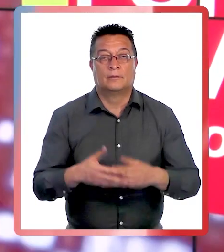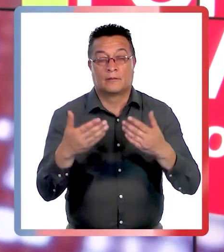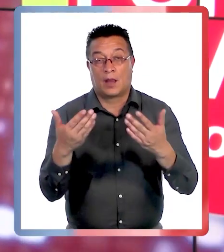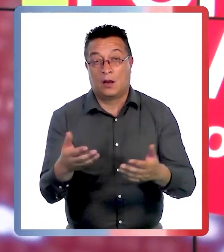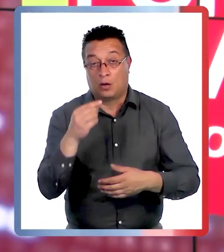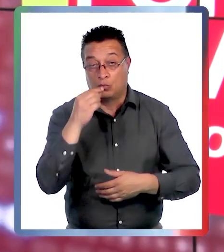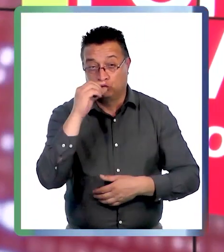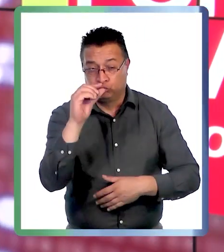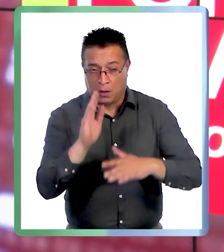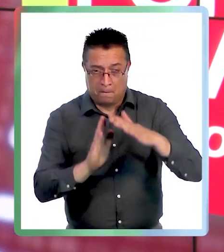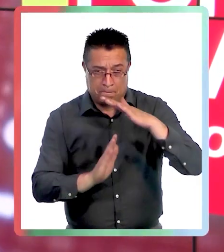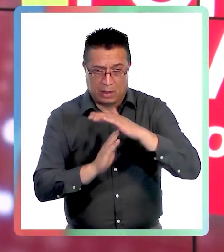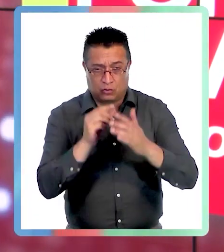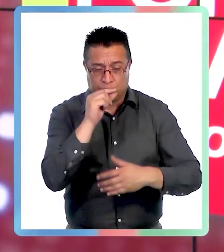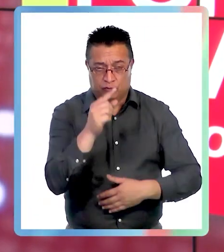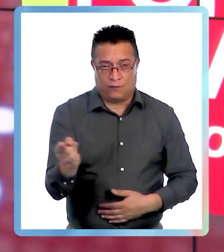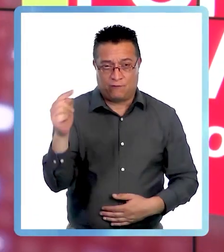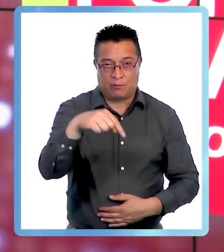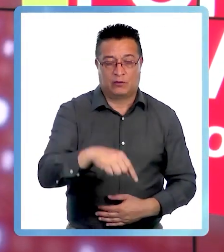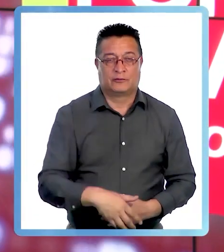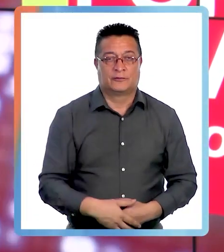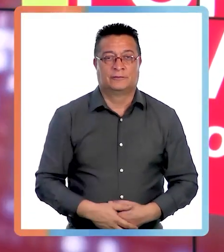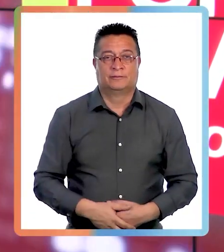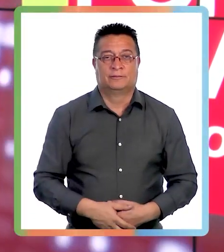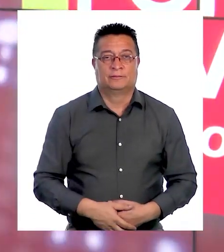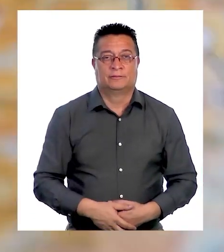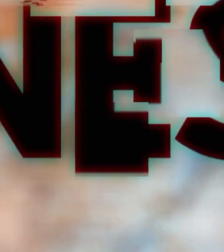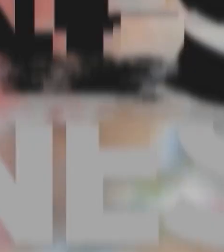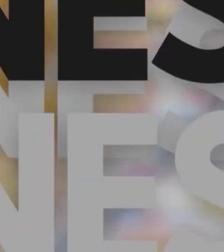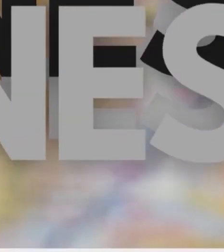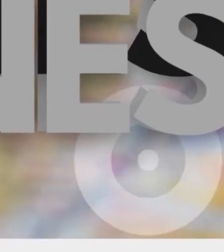Vamos a una pequeña pausa y ya regresamos.